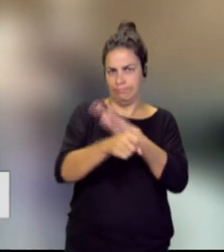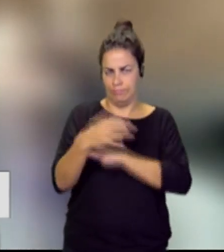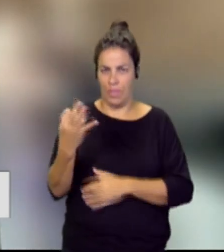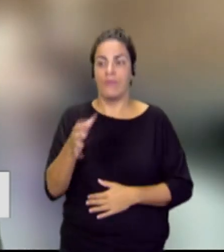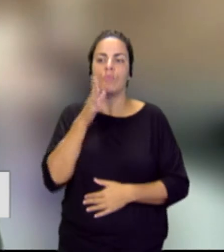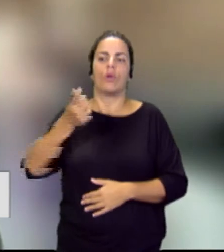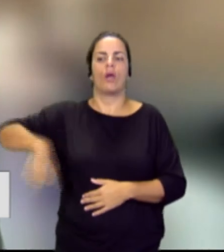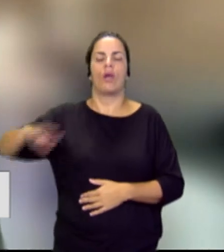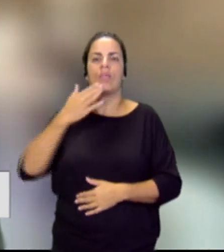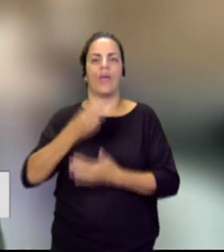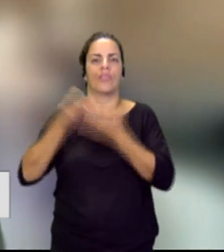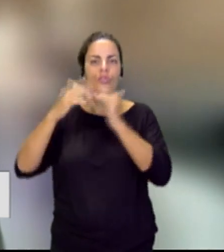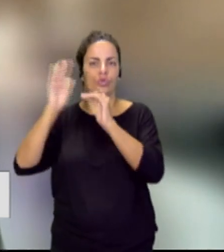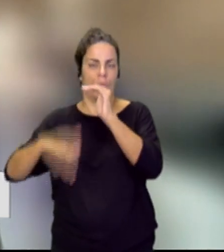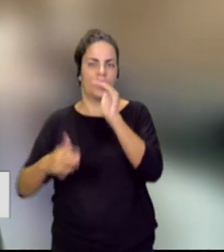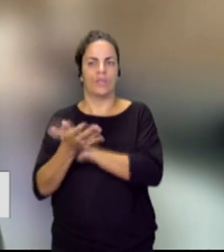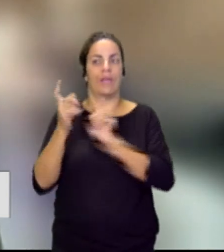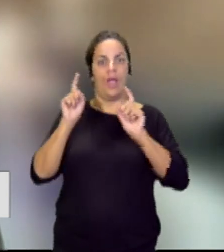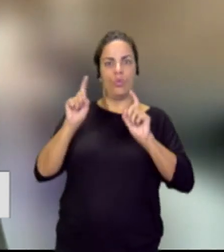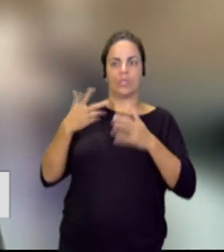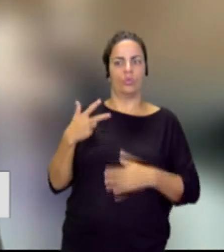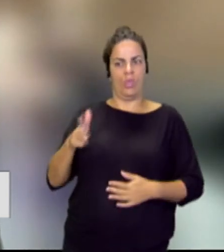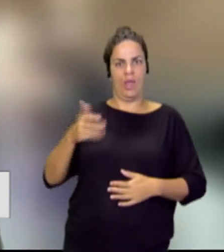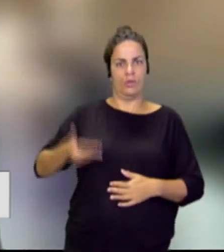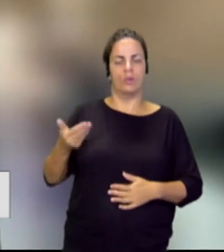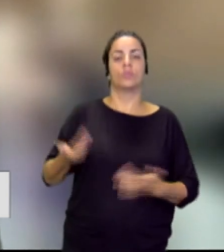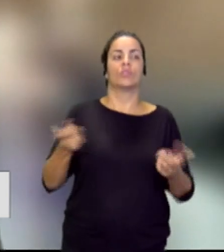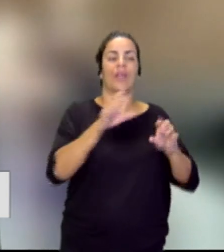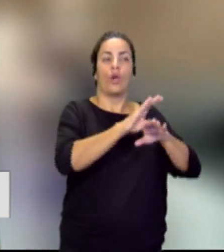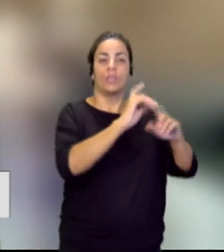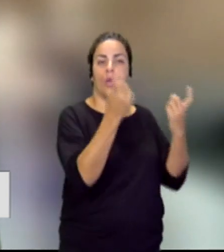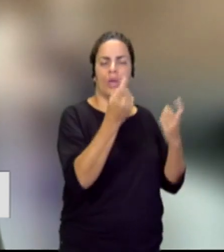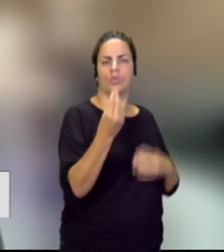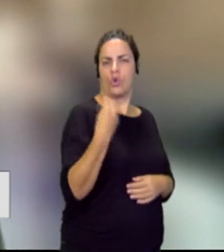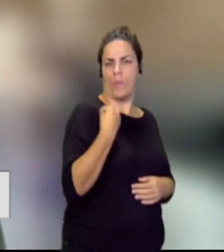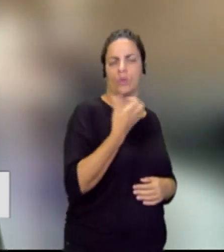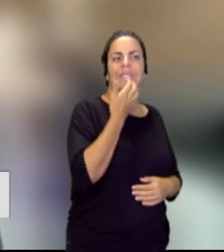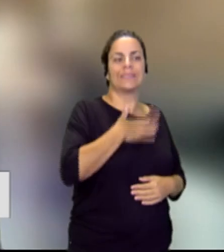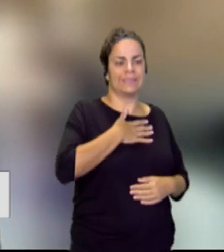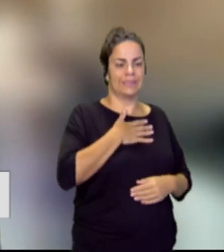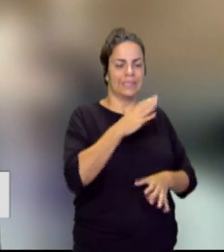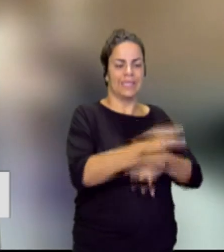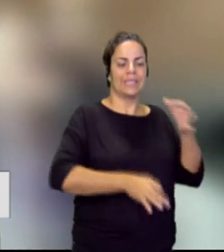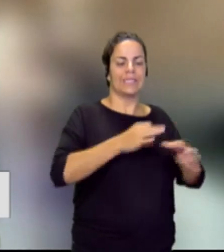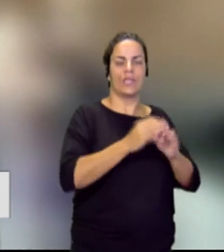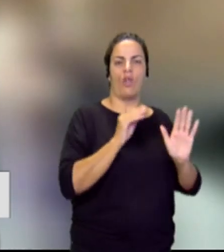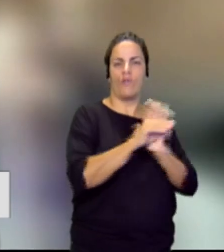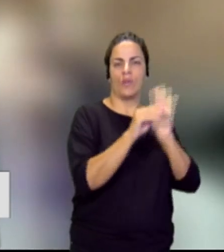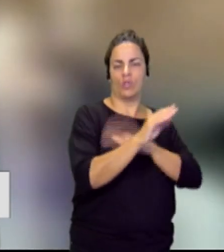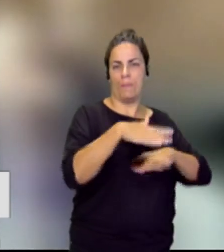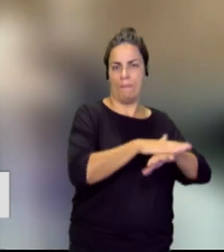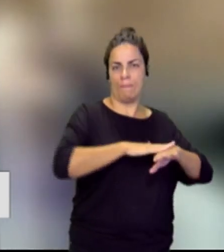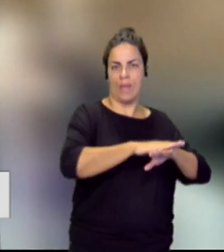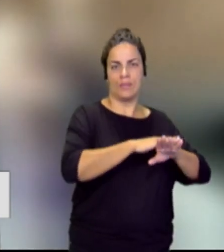fundamental. Y es por ello por lo que educación nos pregunta si hay plaza en un ciclo de formación profesional básica